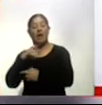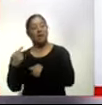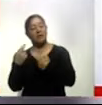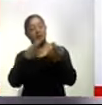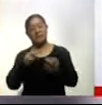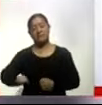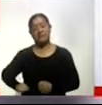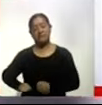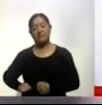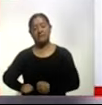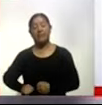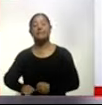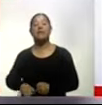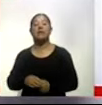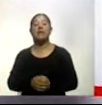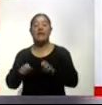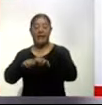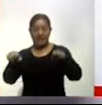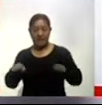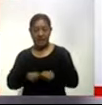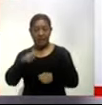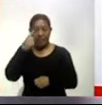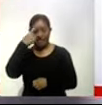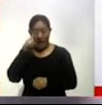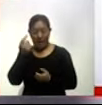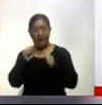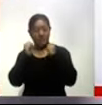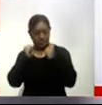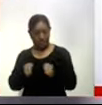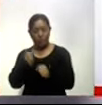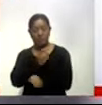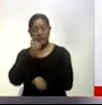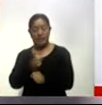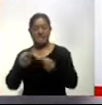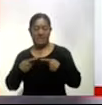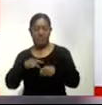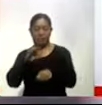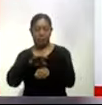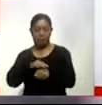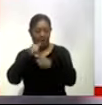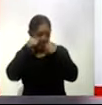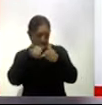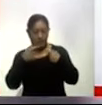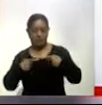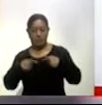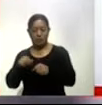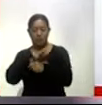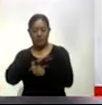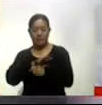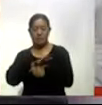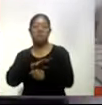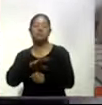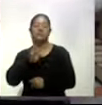segunda donación de insumos y material de bioseguridad para personal médico que atiende a pacientes con COVID-19.